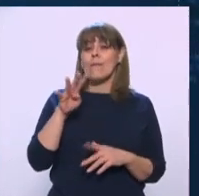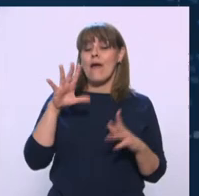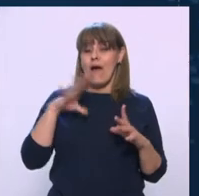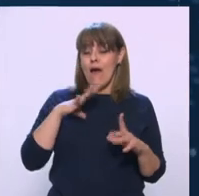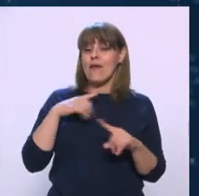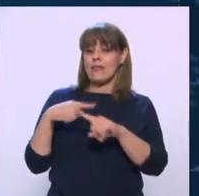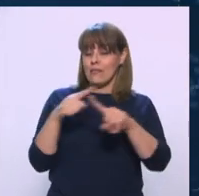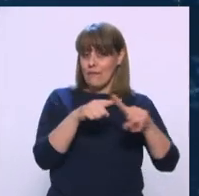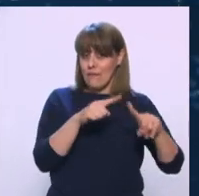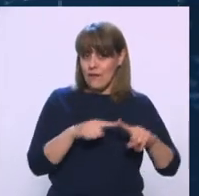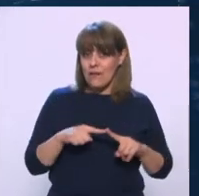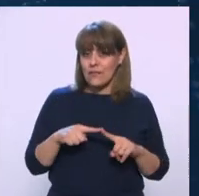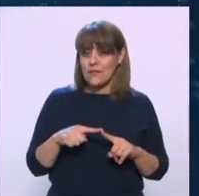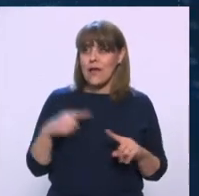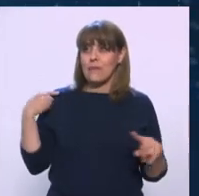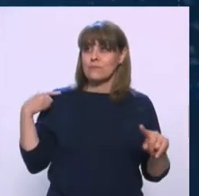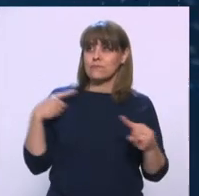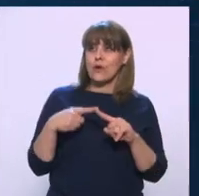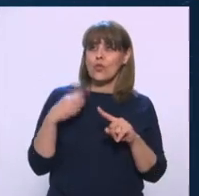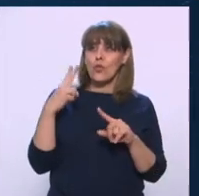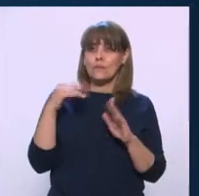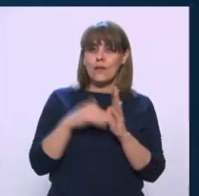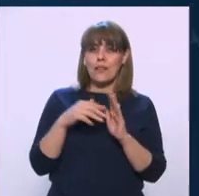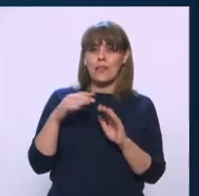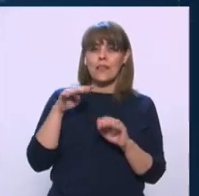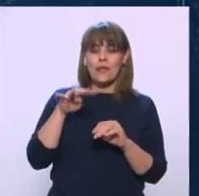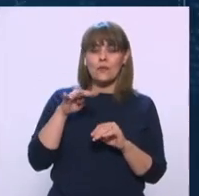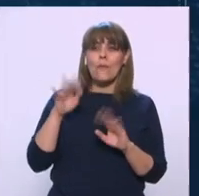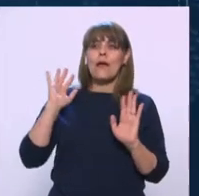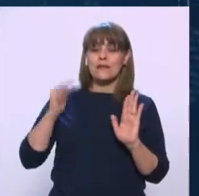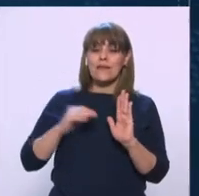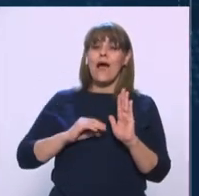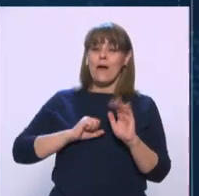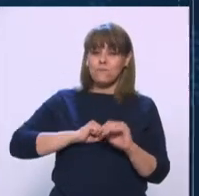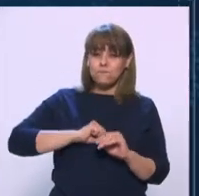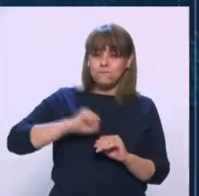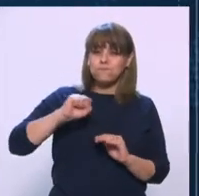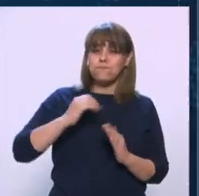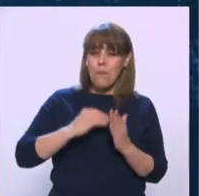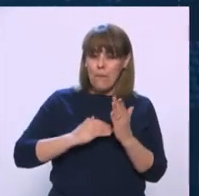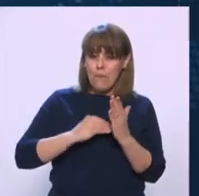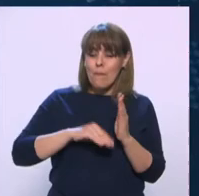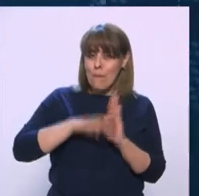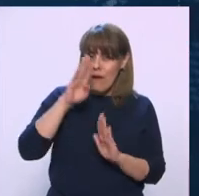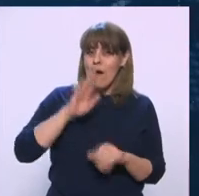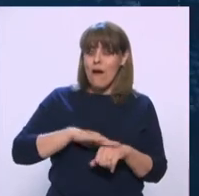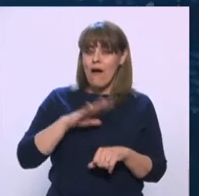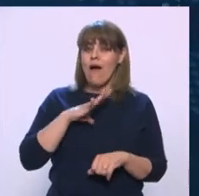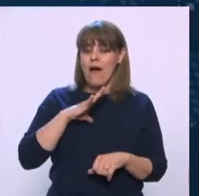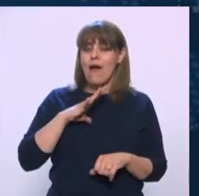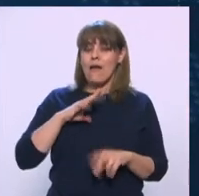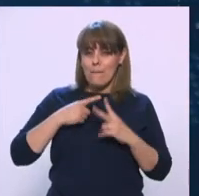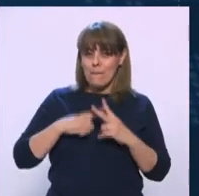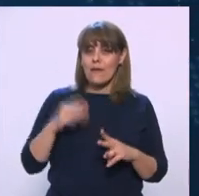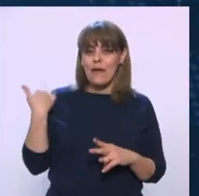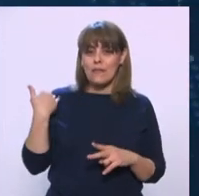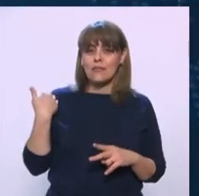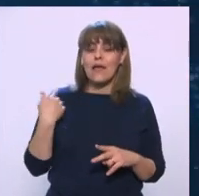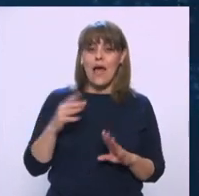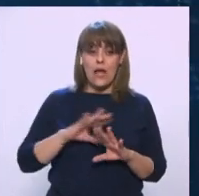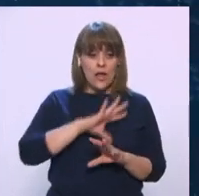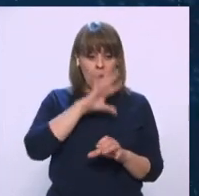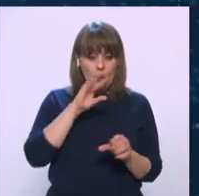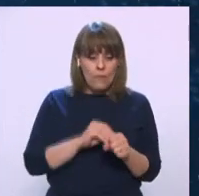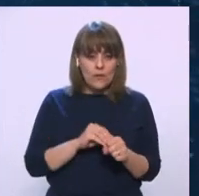Ya desde el año 2019 teníamos un aumento en estos casos, ¿no? Ahora, en términos absolutos,